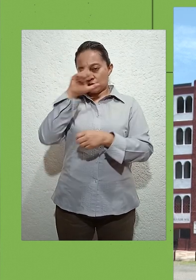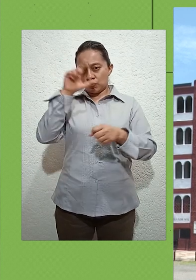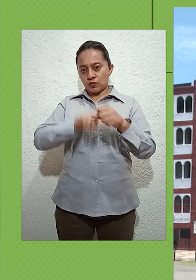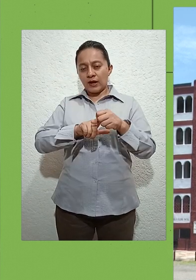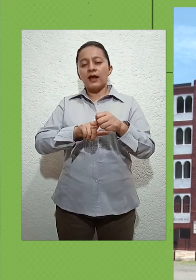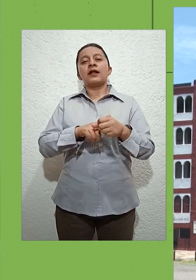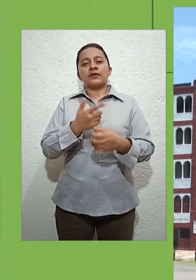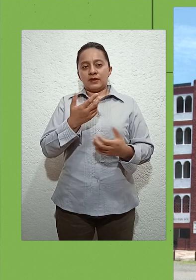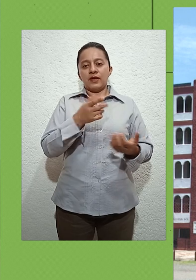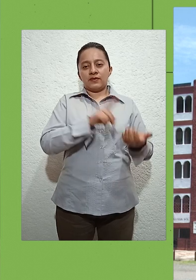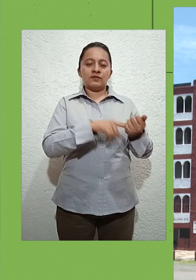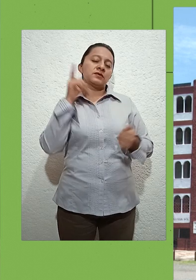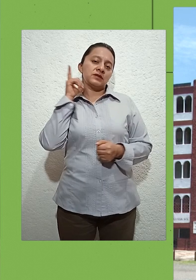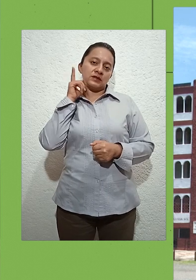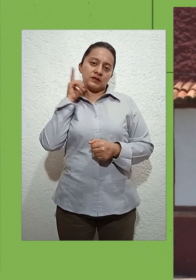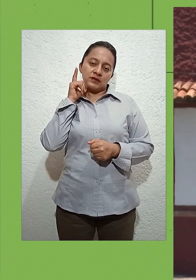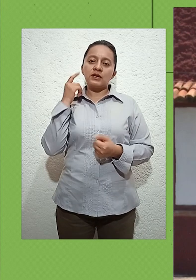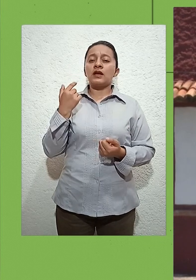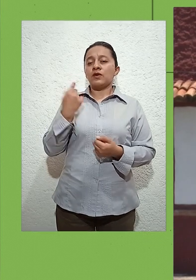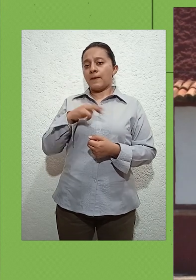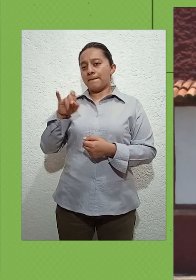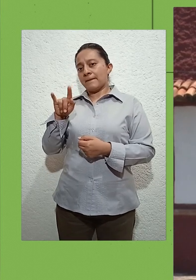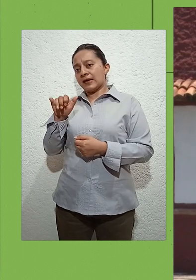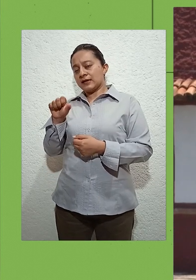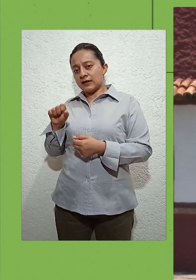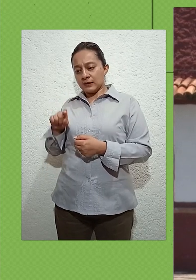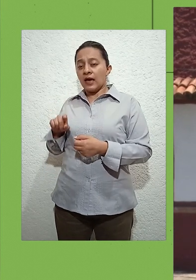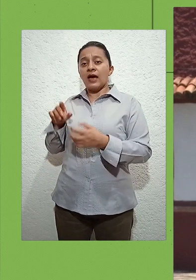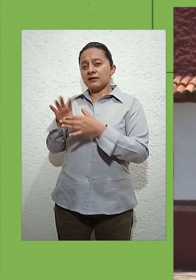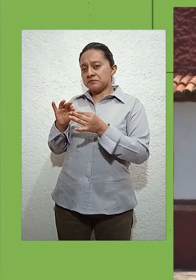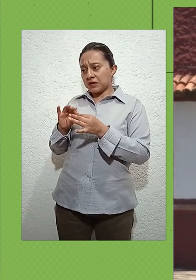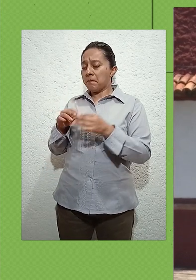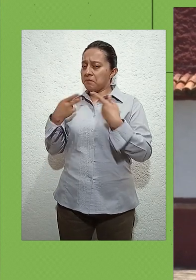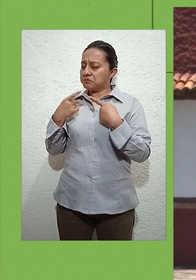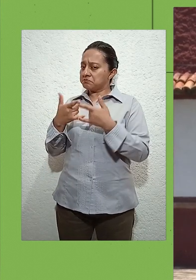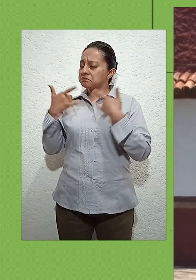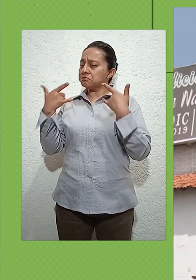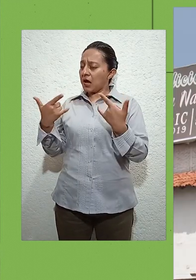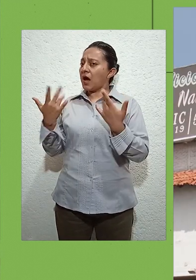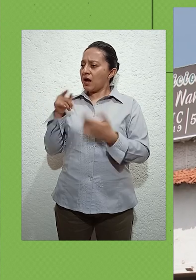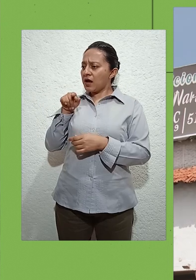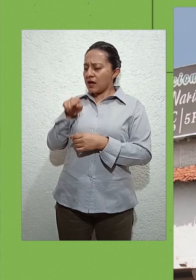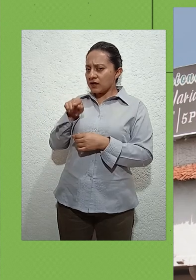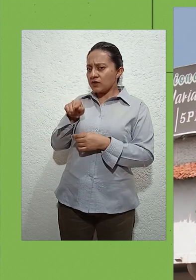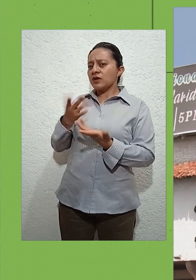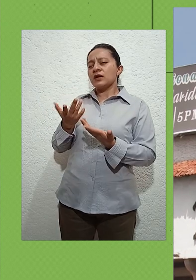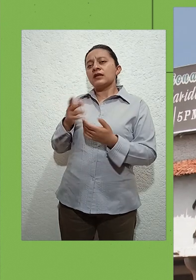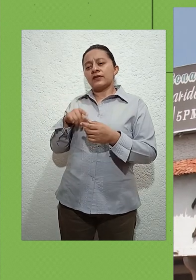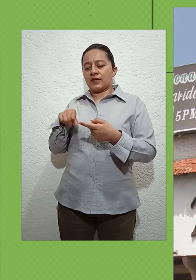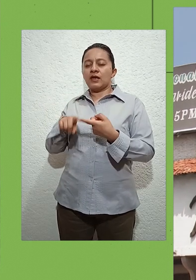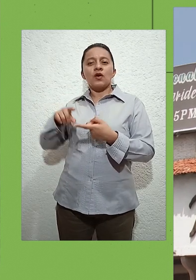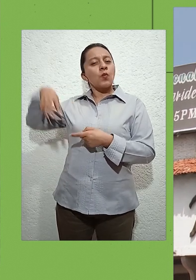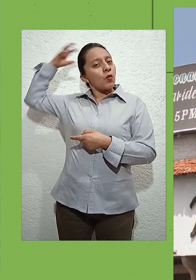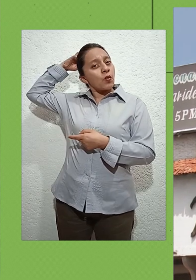legislatura del estado, expresó que existe mucho interés por parte de los cronistas y en especial de corregidora, pues en un momento